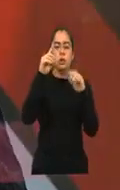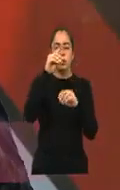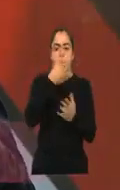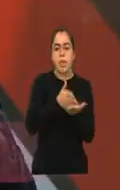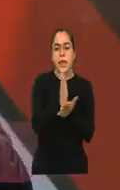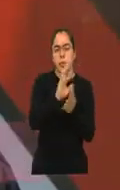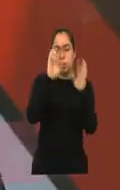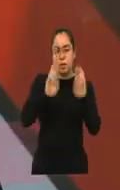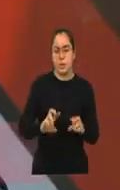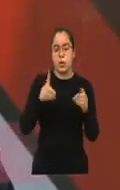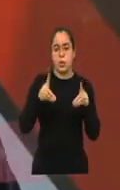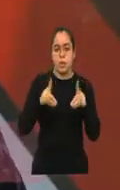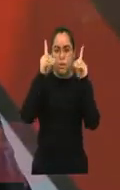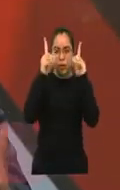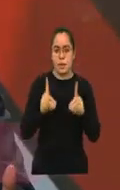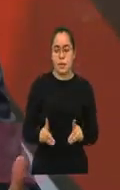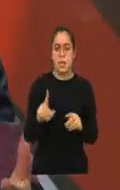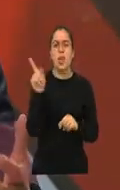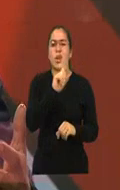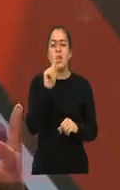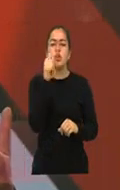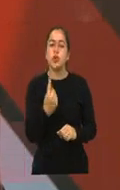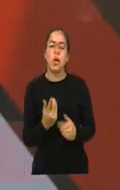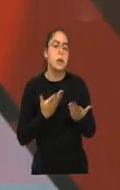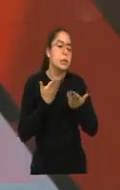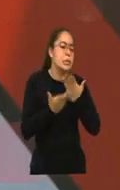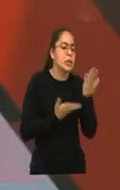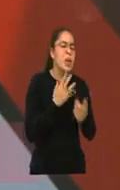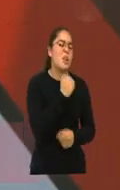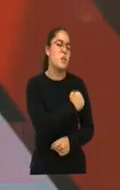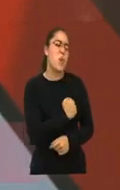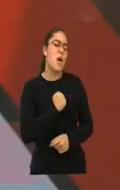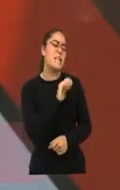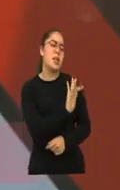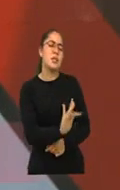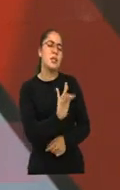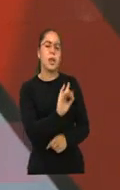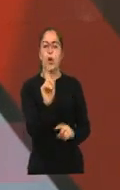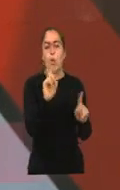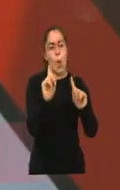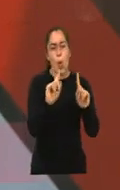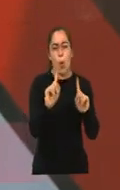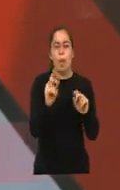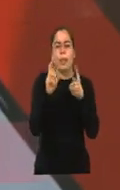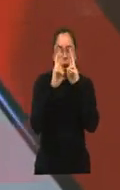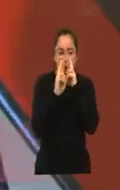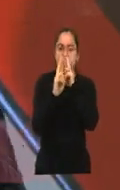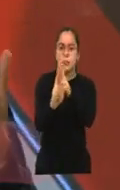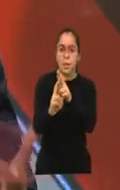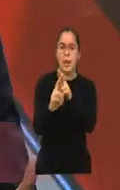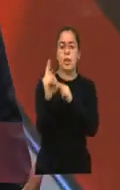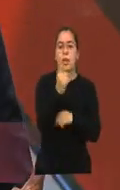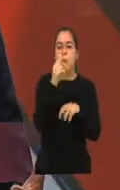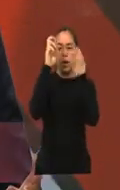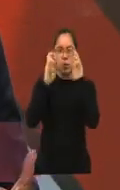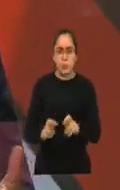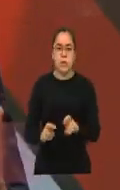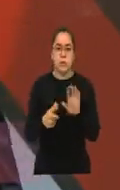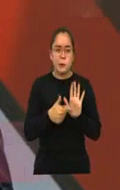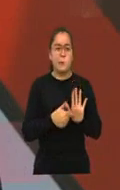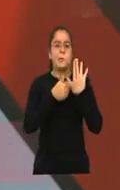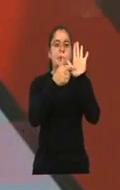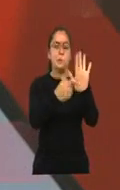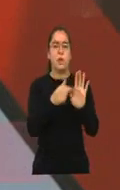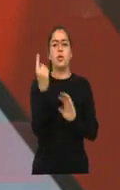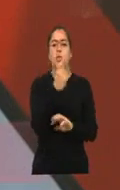no desde la solidaridad, desde la lástima, sino precisamente desde el respeto, desde el reconocimiento de las personas con discapacidad